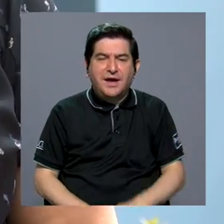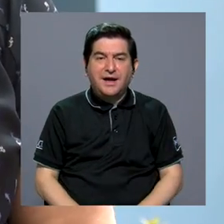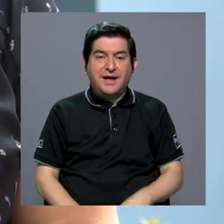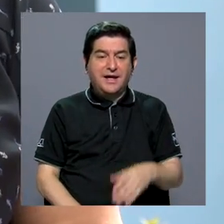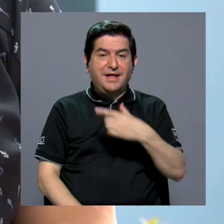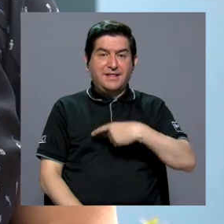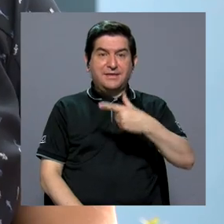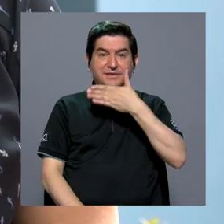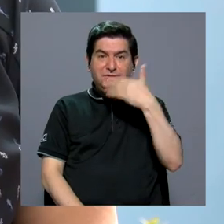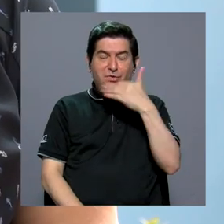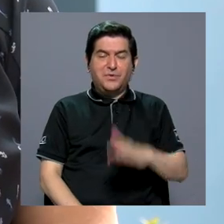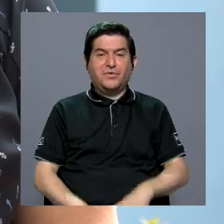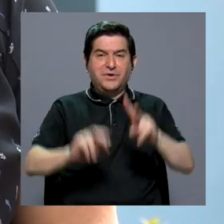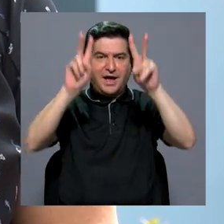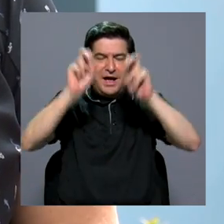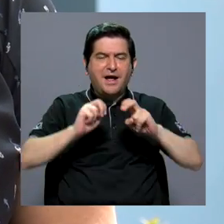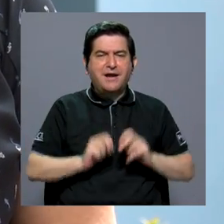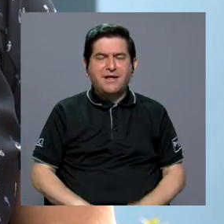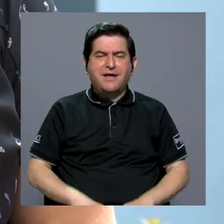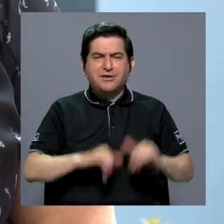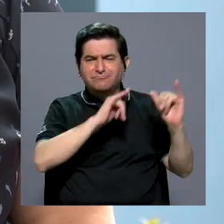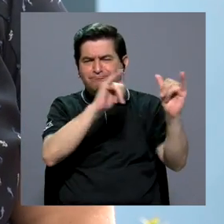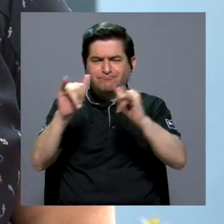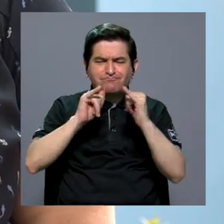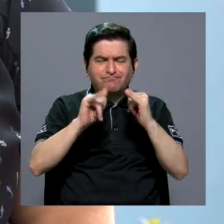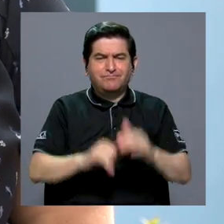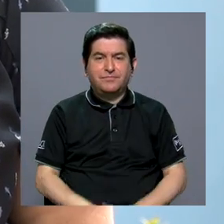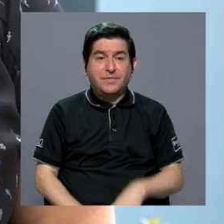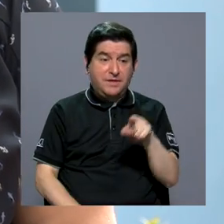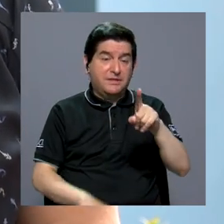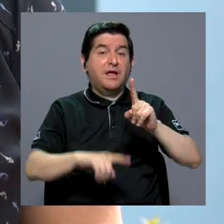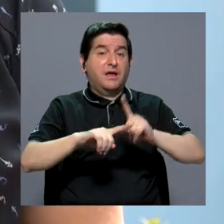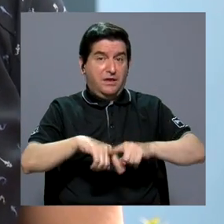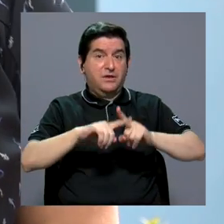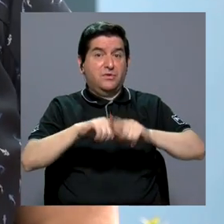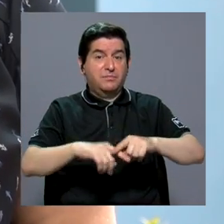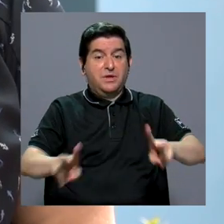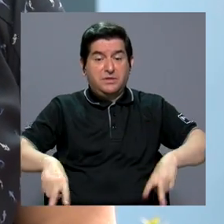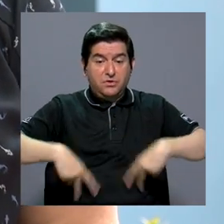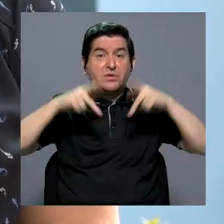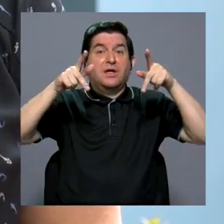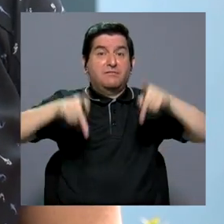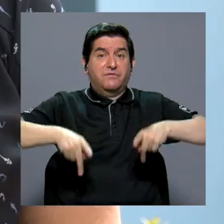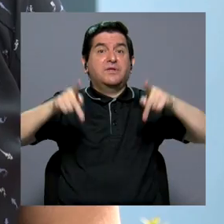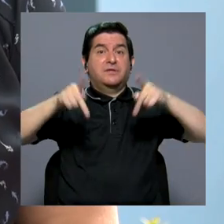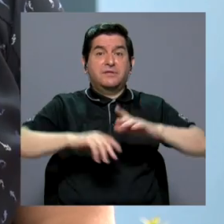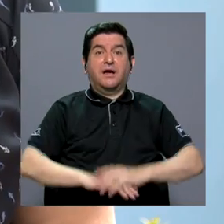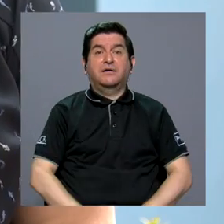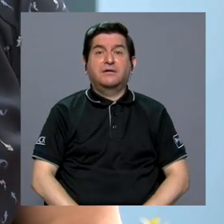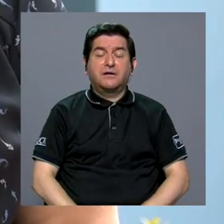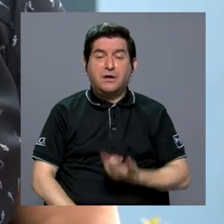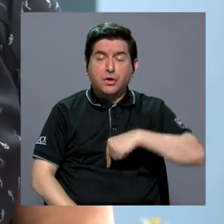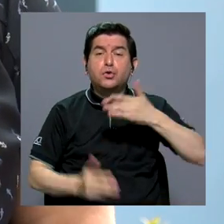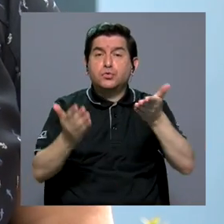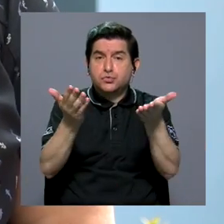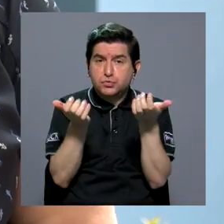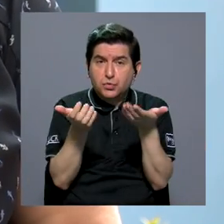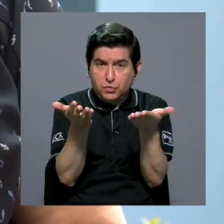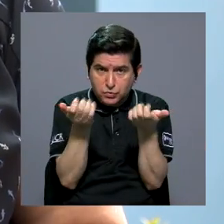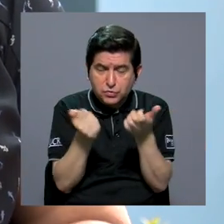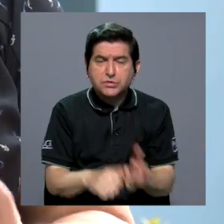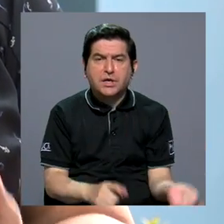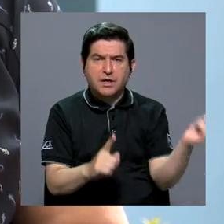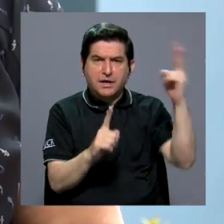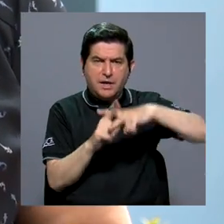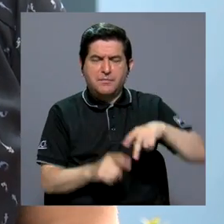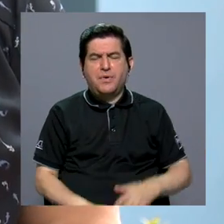mejorar las pruebas estandarizadas porque de ellas depende la vida de muchas personas y queremos entonces que se